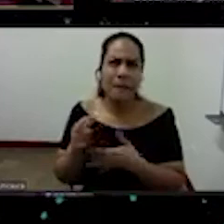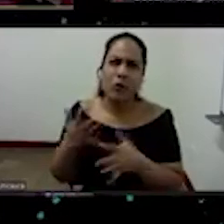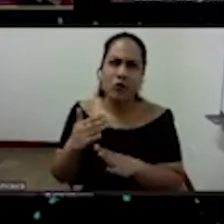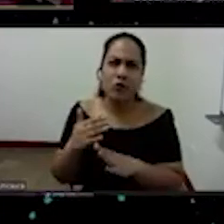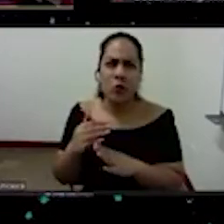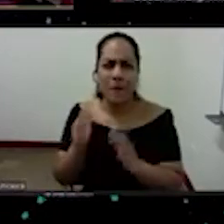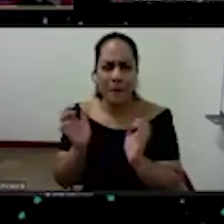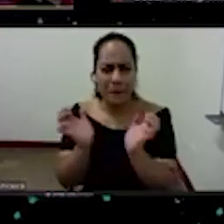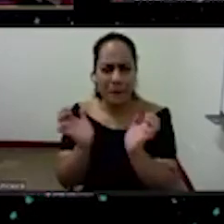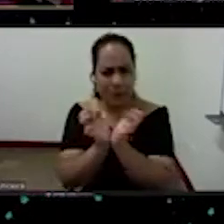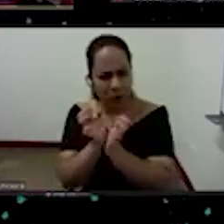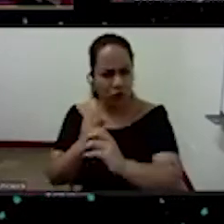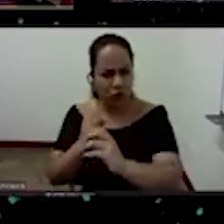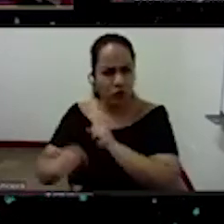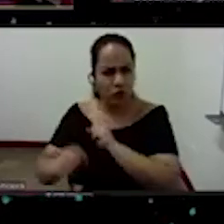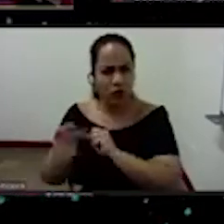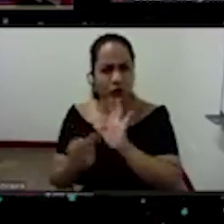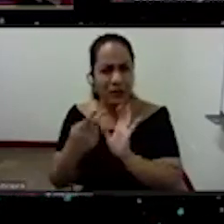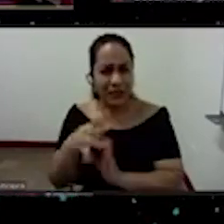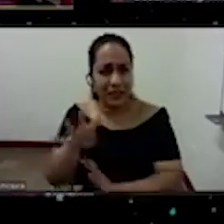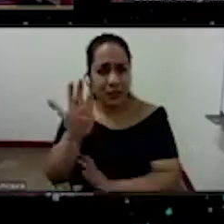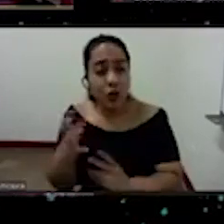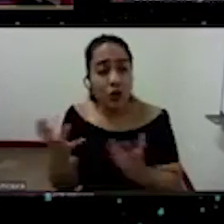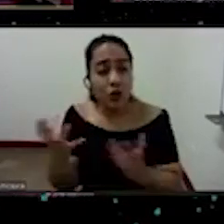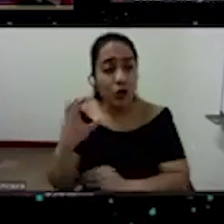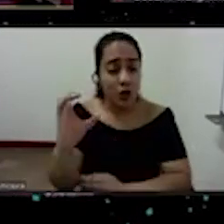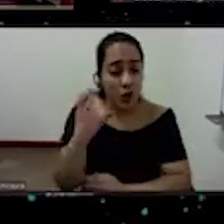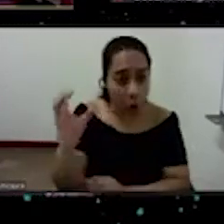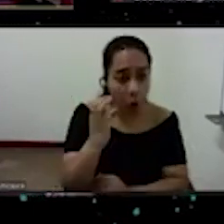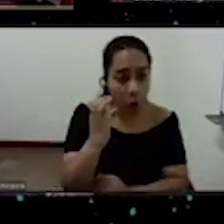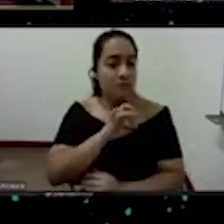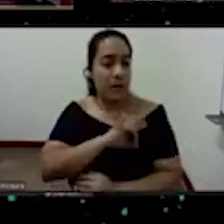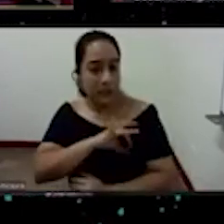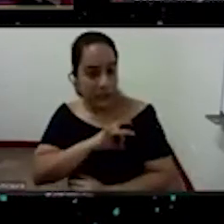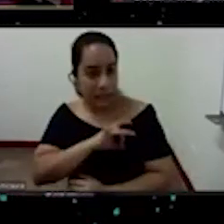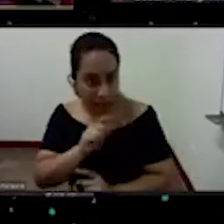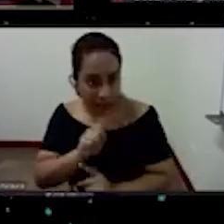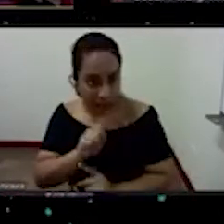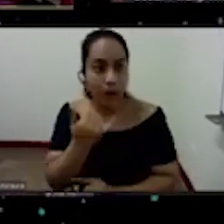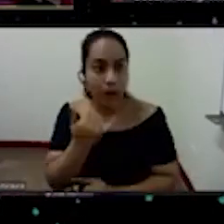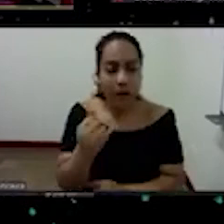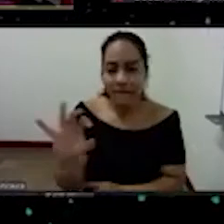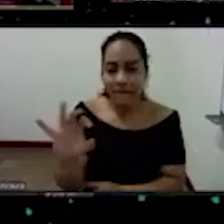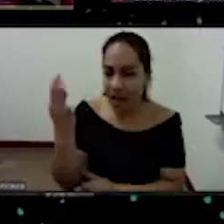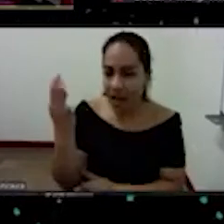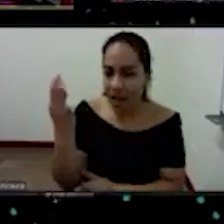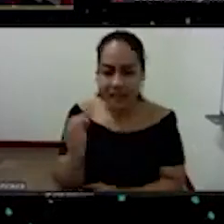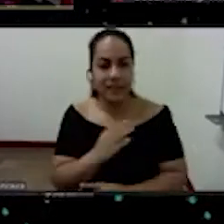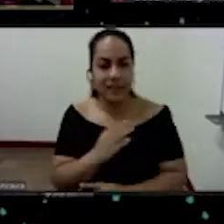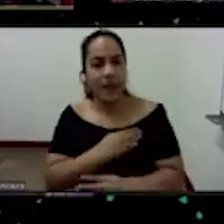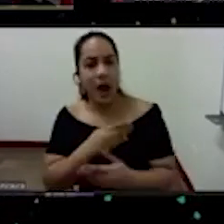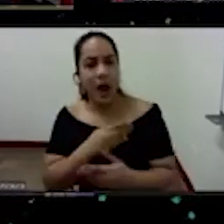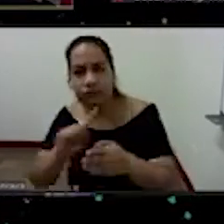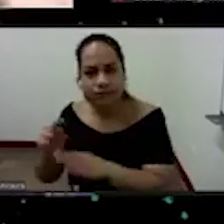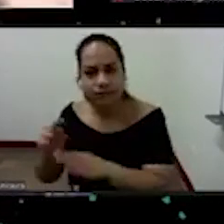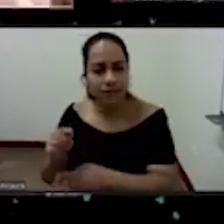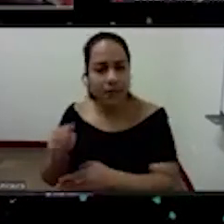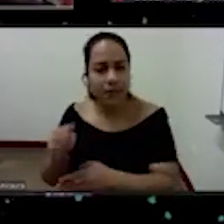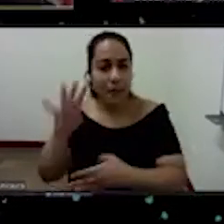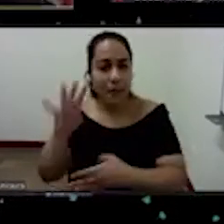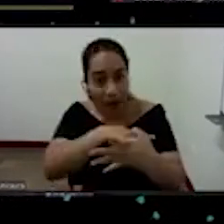en Colombia como en Chile como en Hong Kong como en Francia como en Barcelona como en